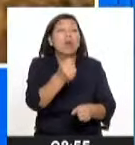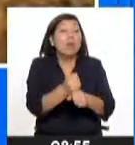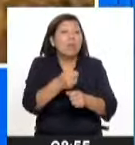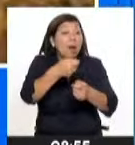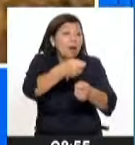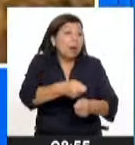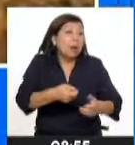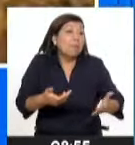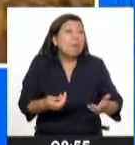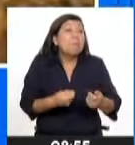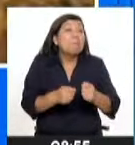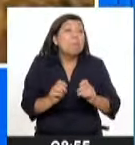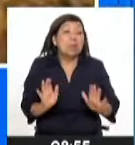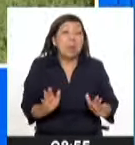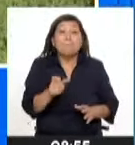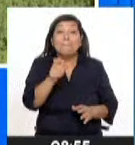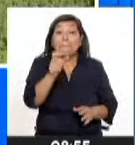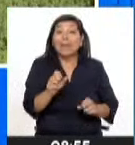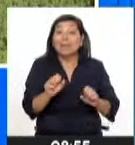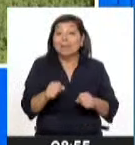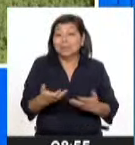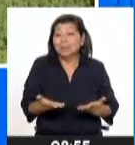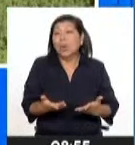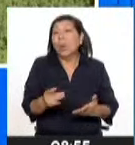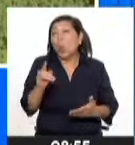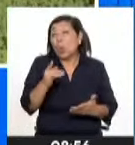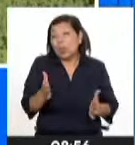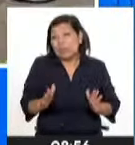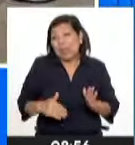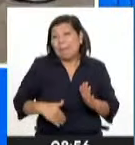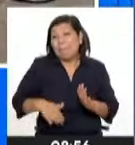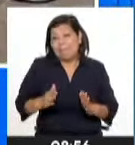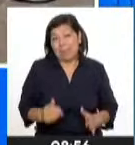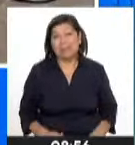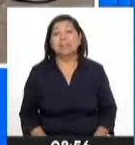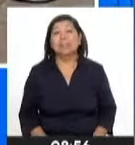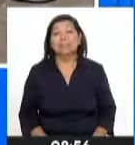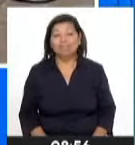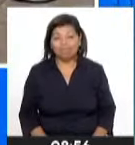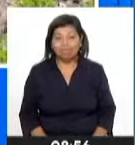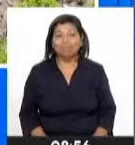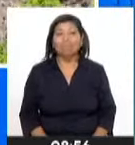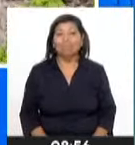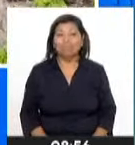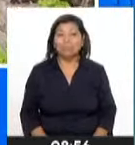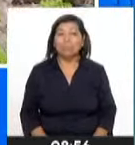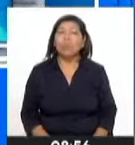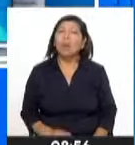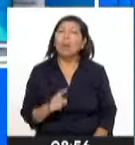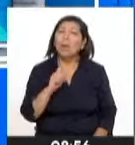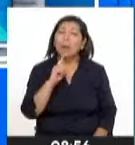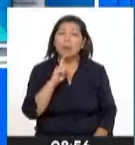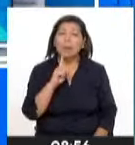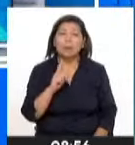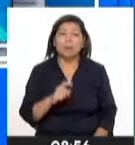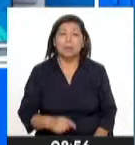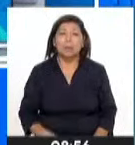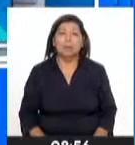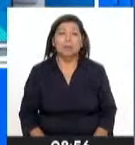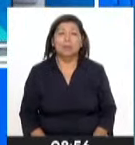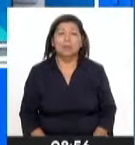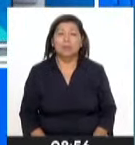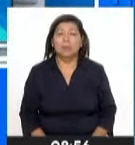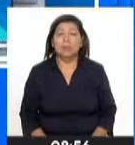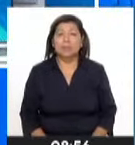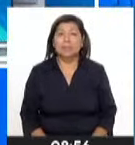son vendidos a personas que exigen justamente este sello orgánico. Y una última pregunta, Ministra, en su